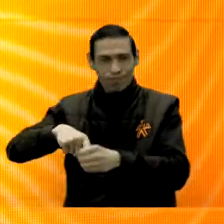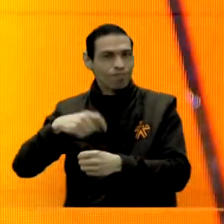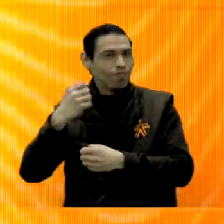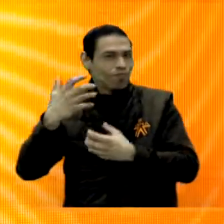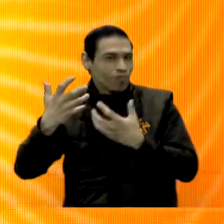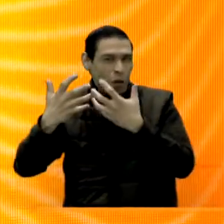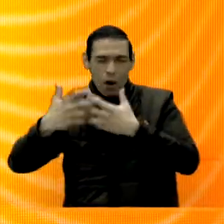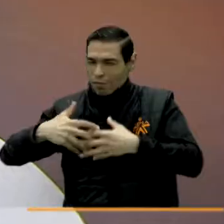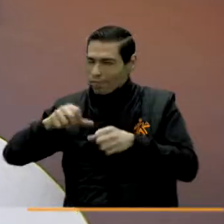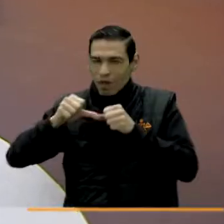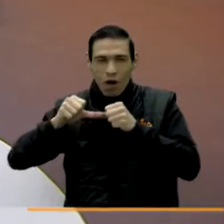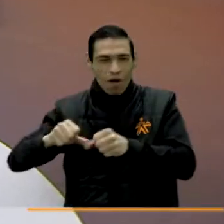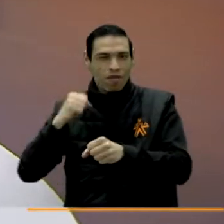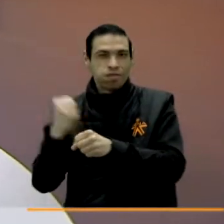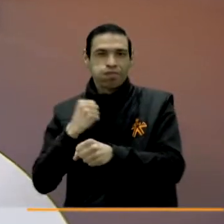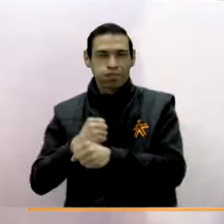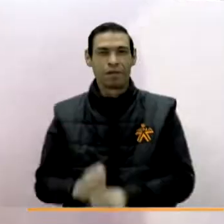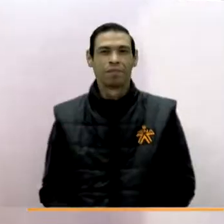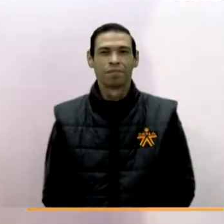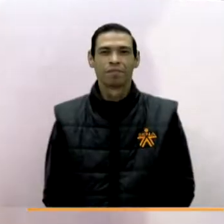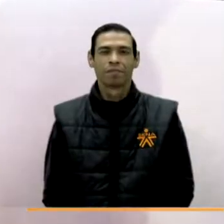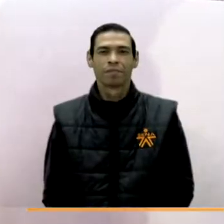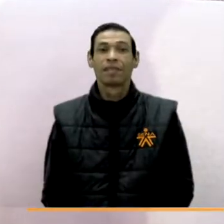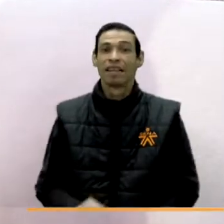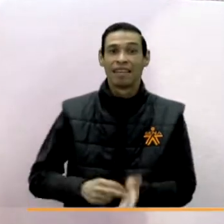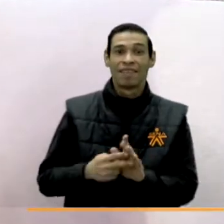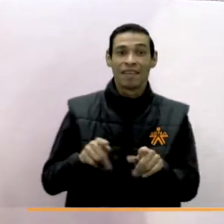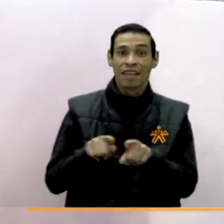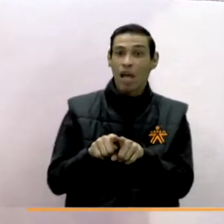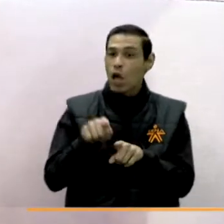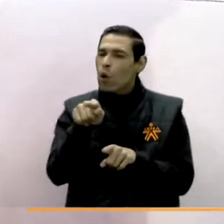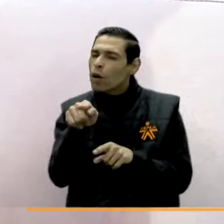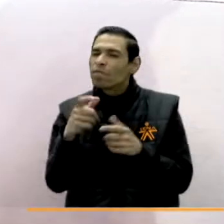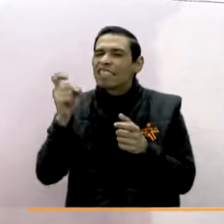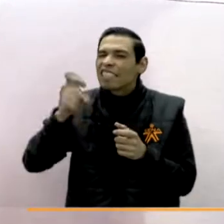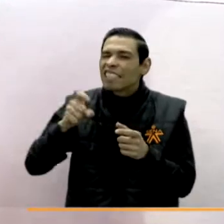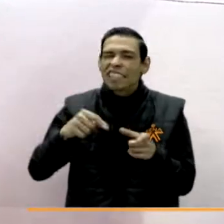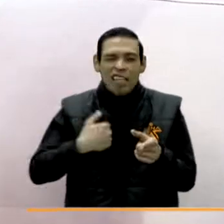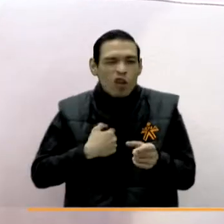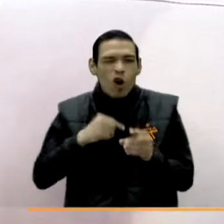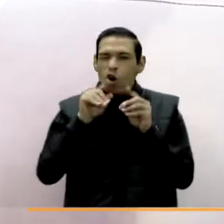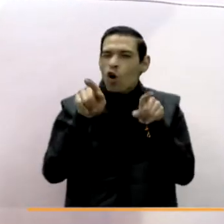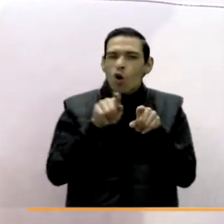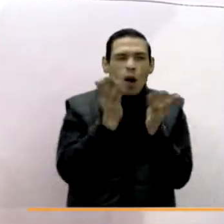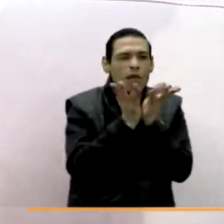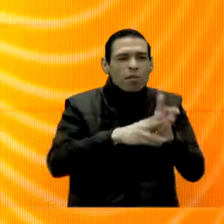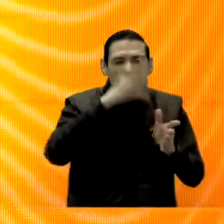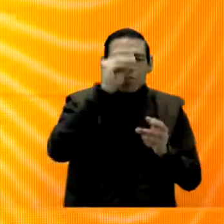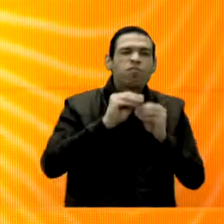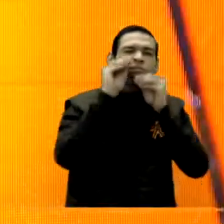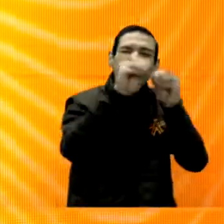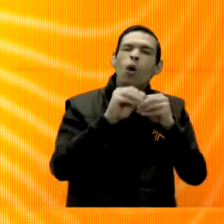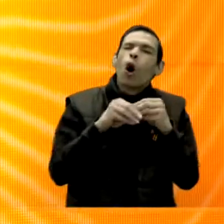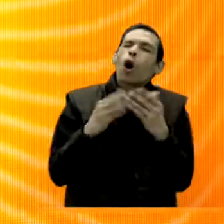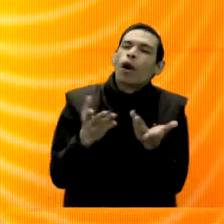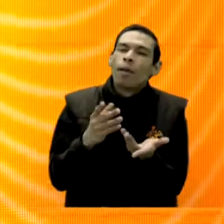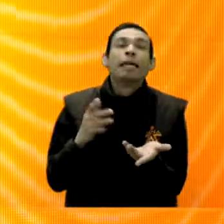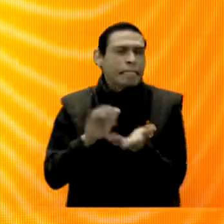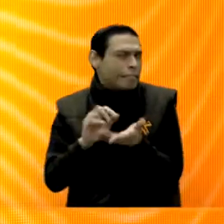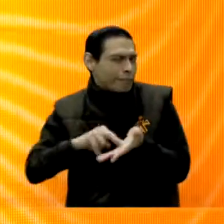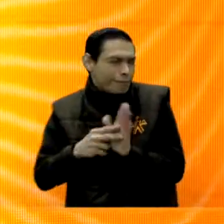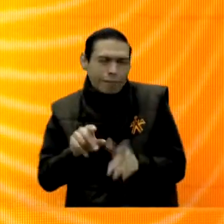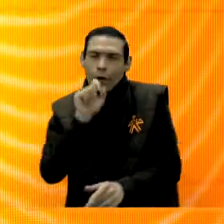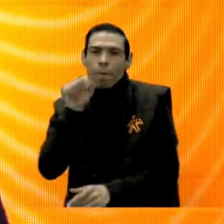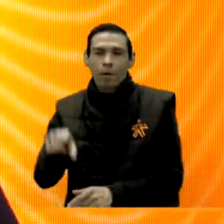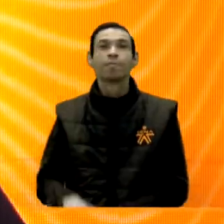proceso de empleabilidad. Es casi como, dígame, ¿cómo quiere que le forme ese talento humano que usted después va a vincular a su empresa? De acuerdo, y ese es el